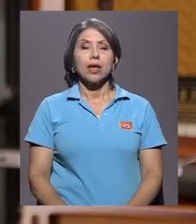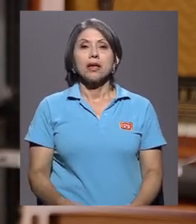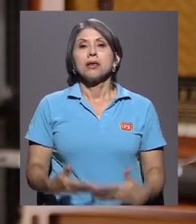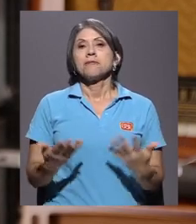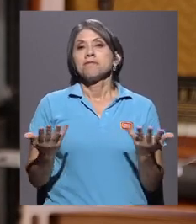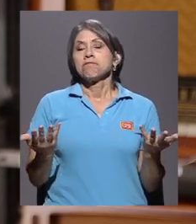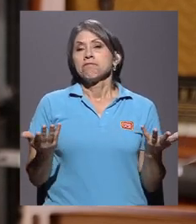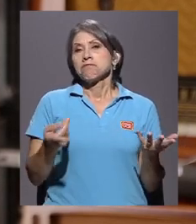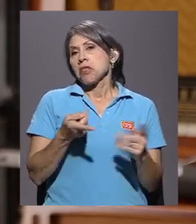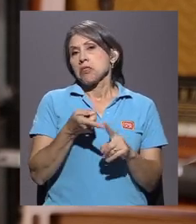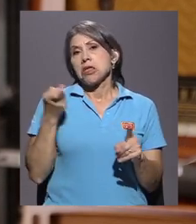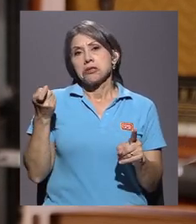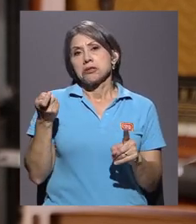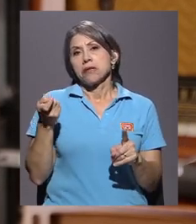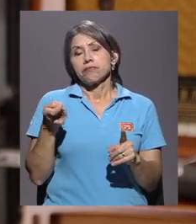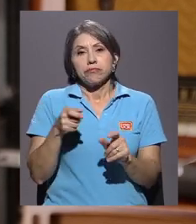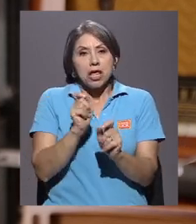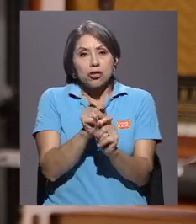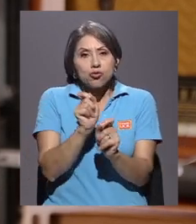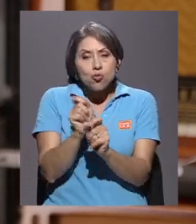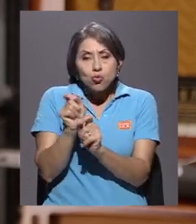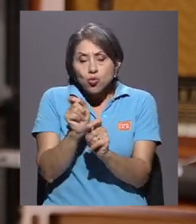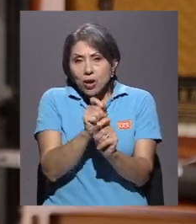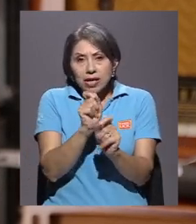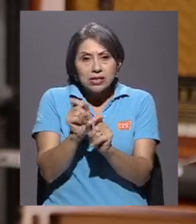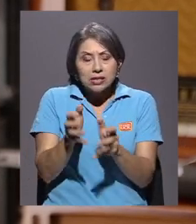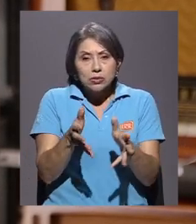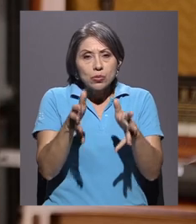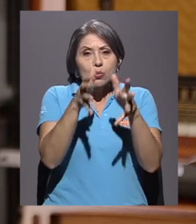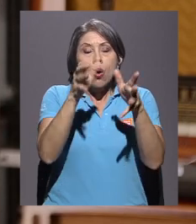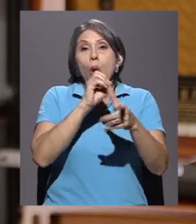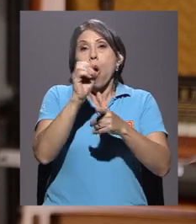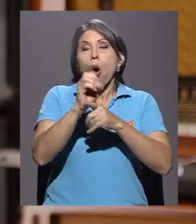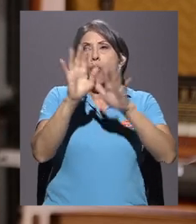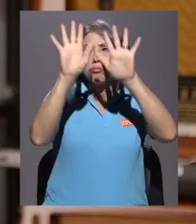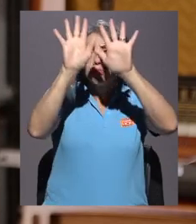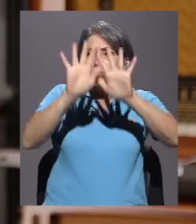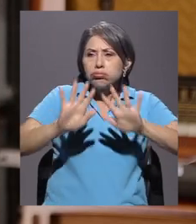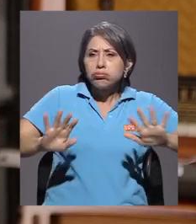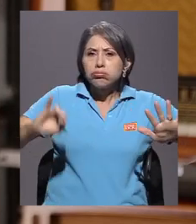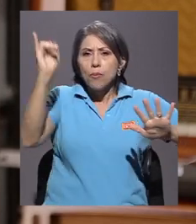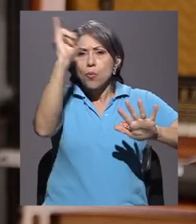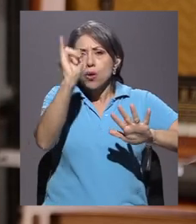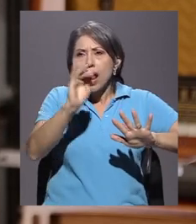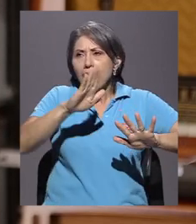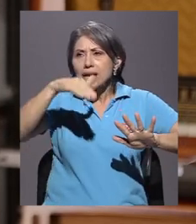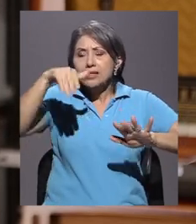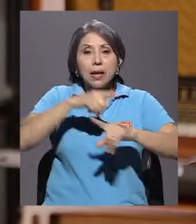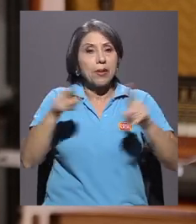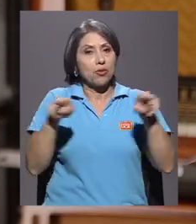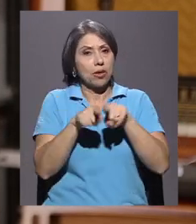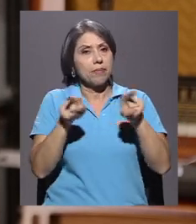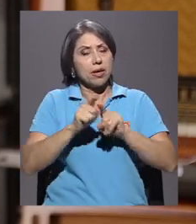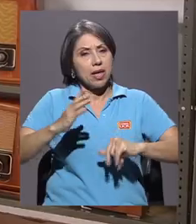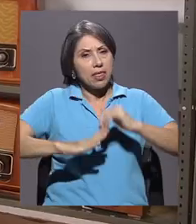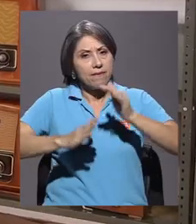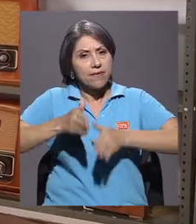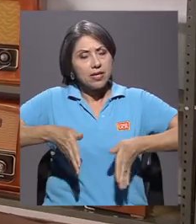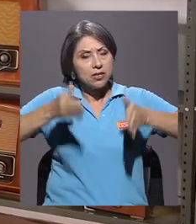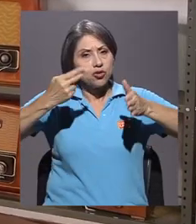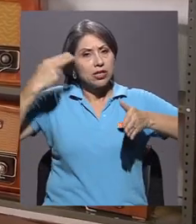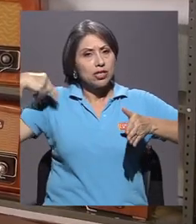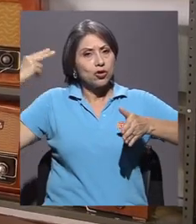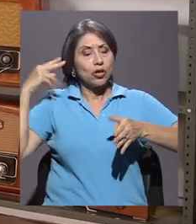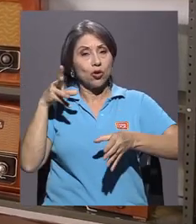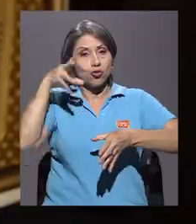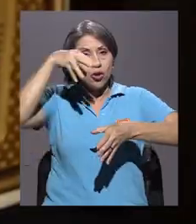Abarca desde esculturas, por ejemplo, o murales, pero también incluye edificios históricos que se sitúan